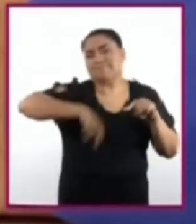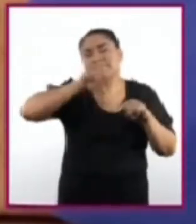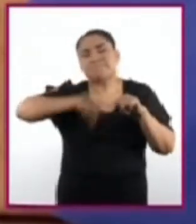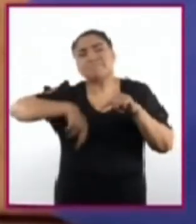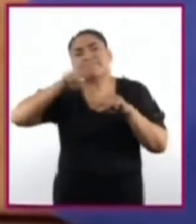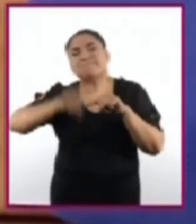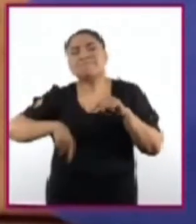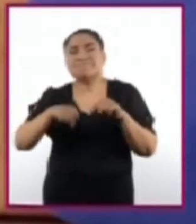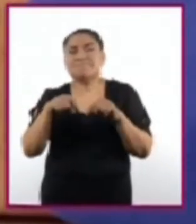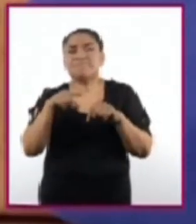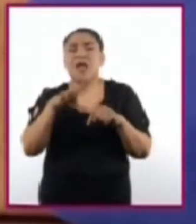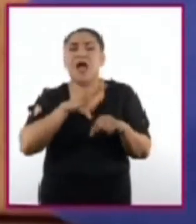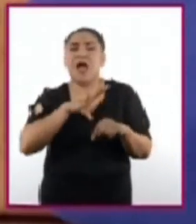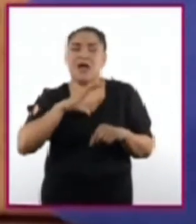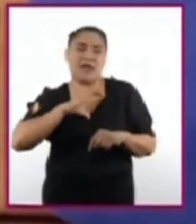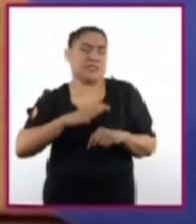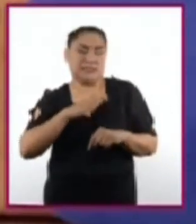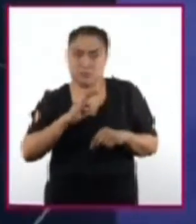canceroso.